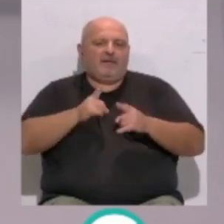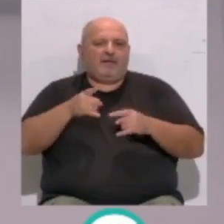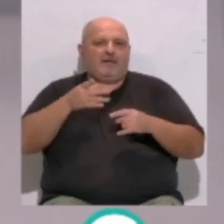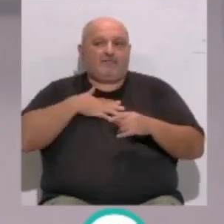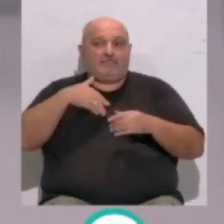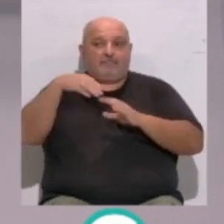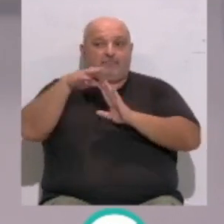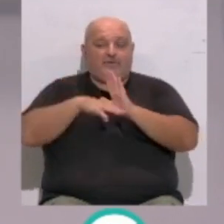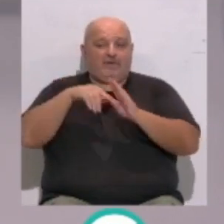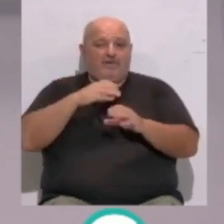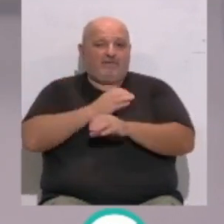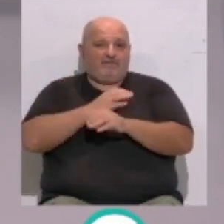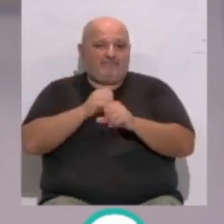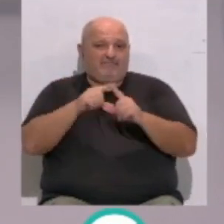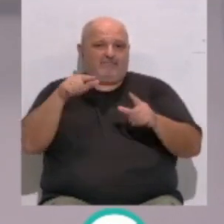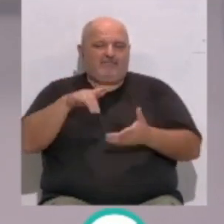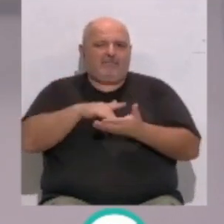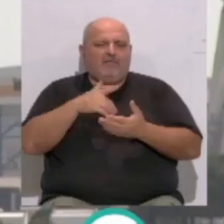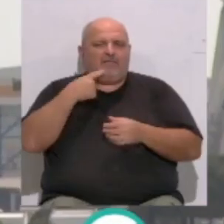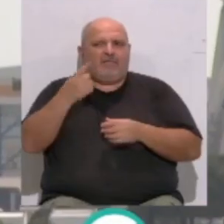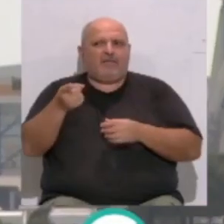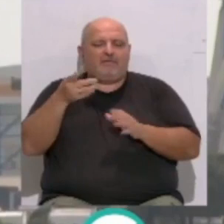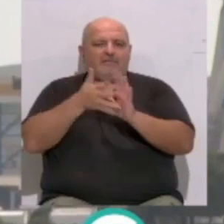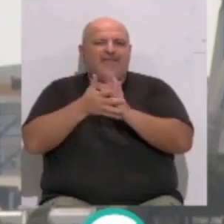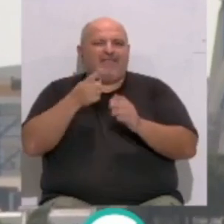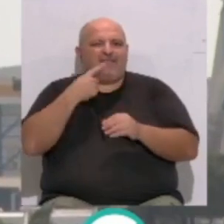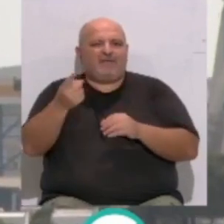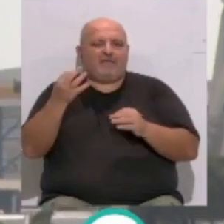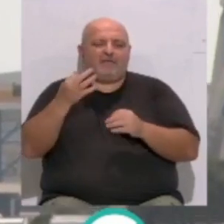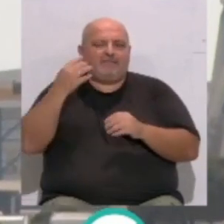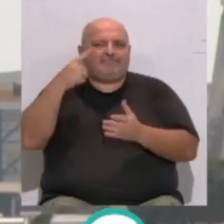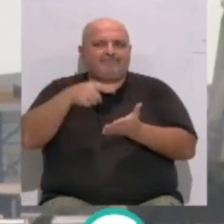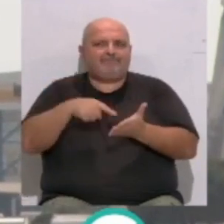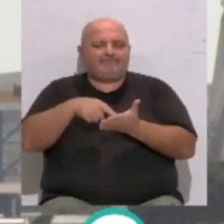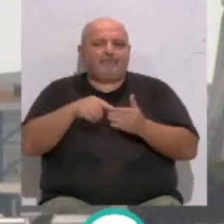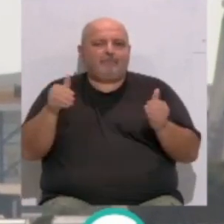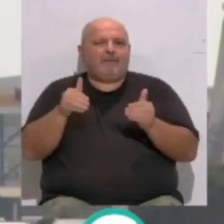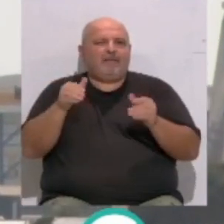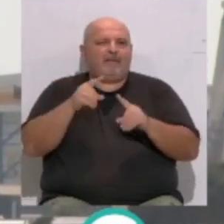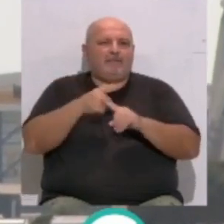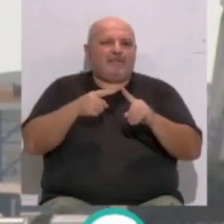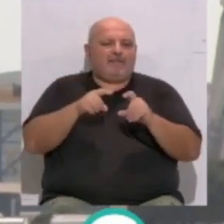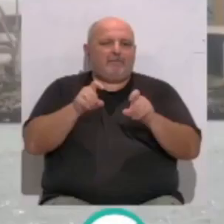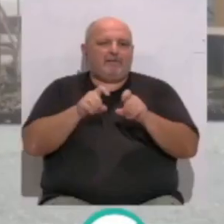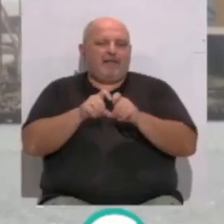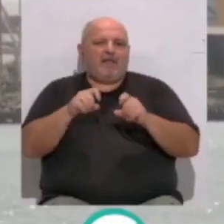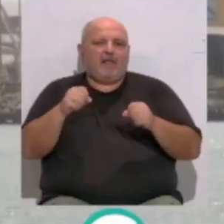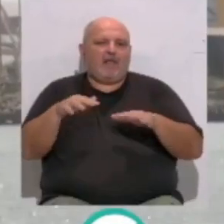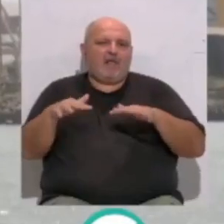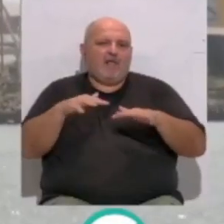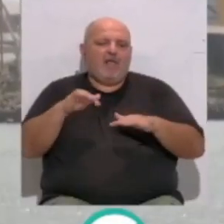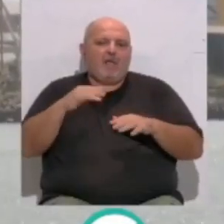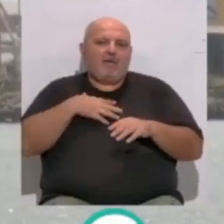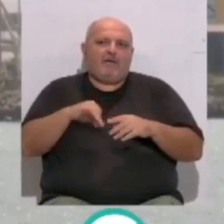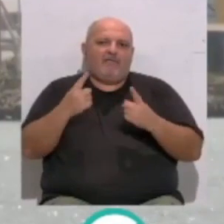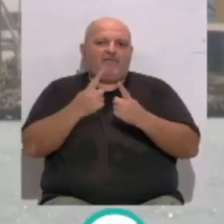concedida al programa de esta casa Ángulo Abierto, Javier Sánchez Rojas ha insistido que las pequeñas y medianas empresas mantienen la actividad a pesar de la